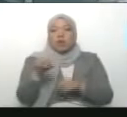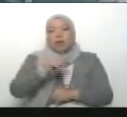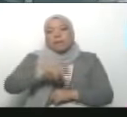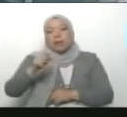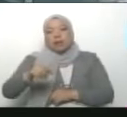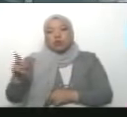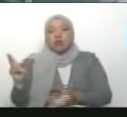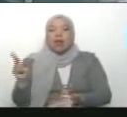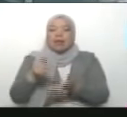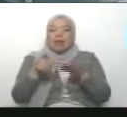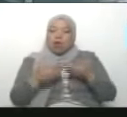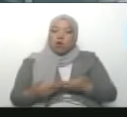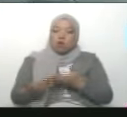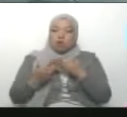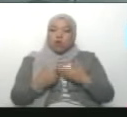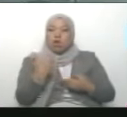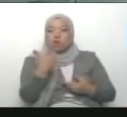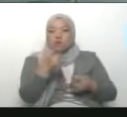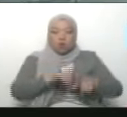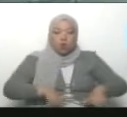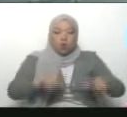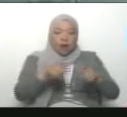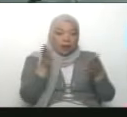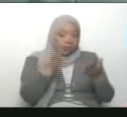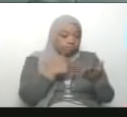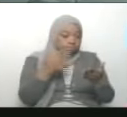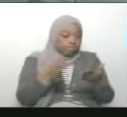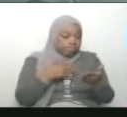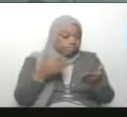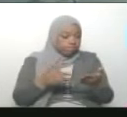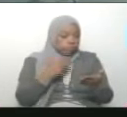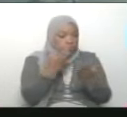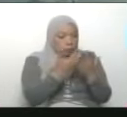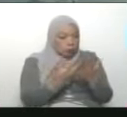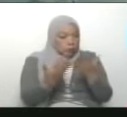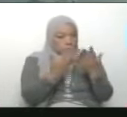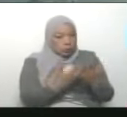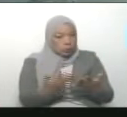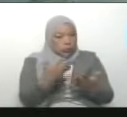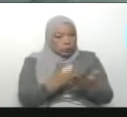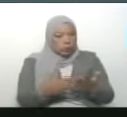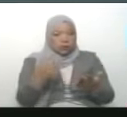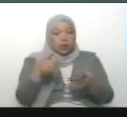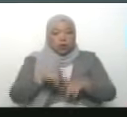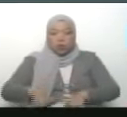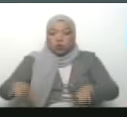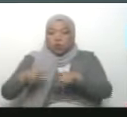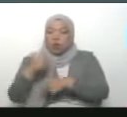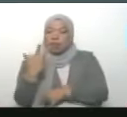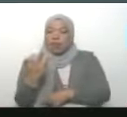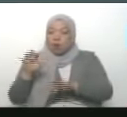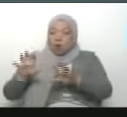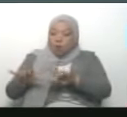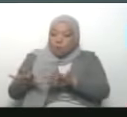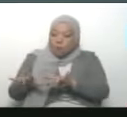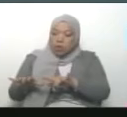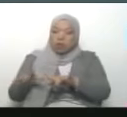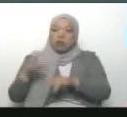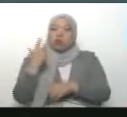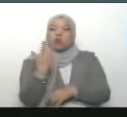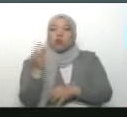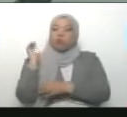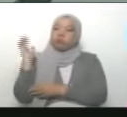simultáneamente con dos salas de lectura y una sala de búsqueda bibliográfica virtual con 36 computadoras, dos grandes